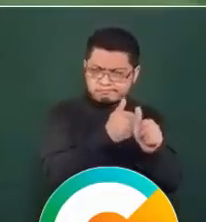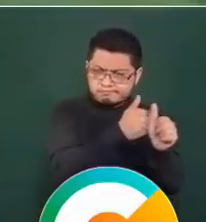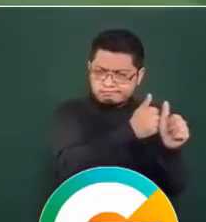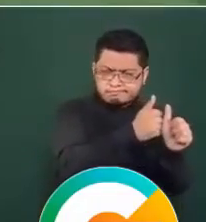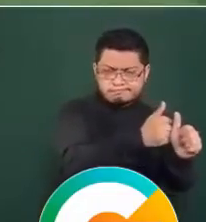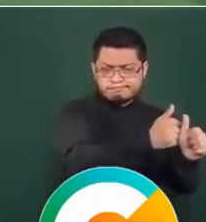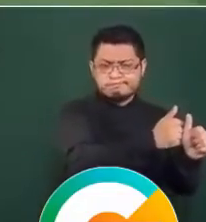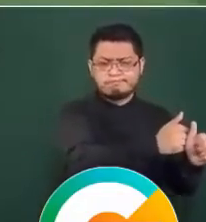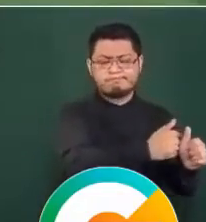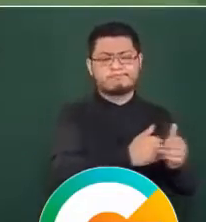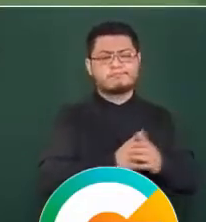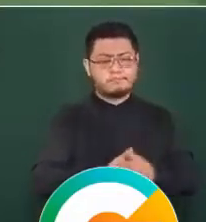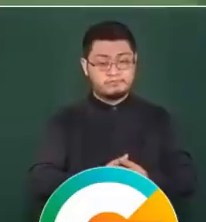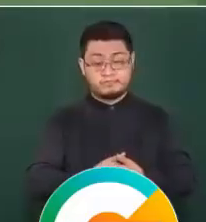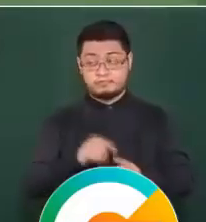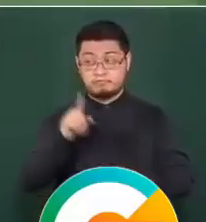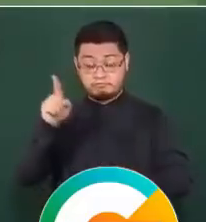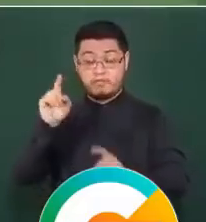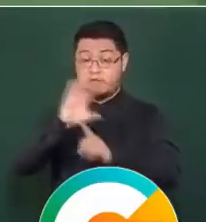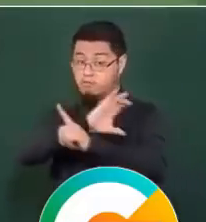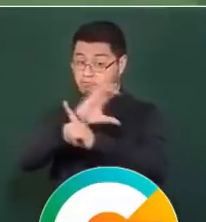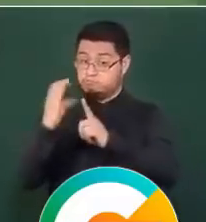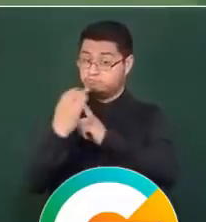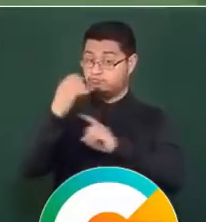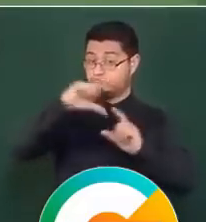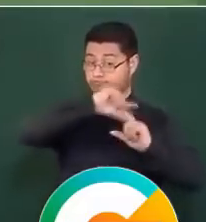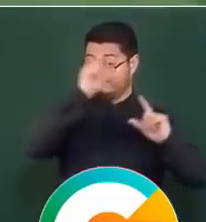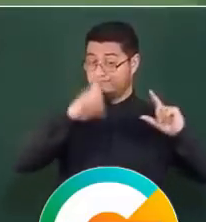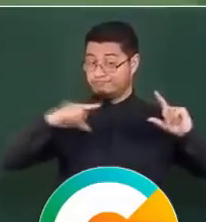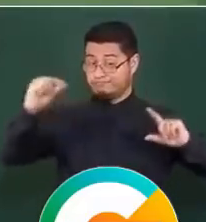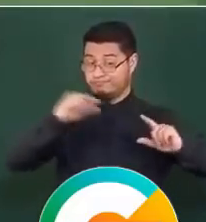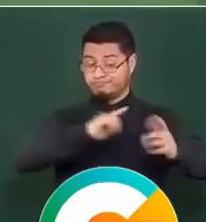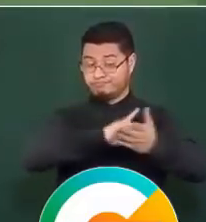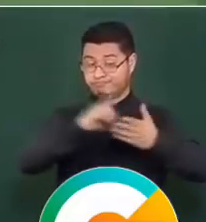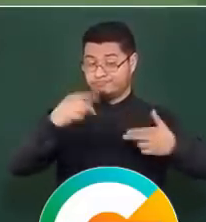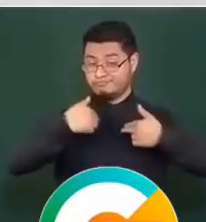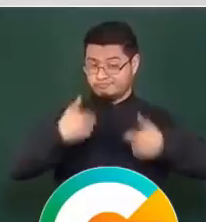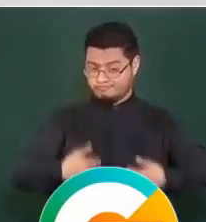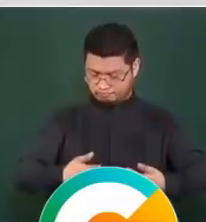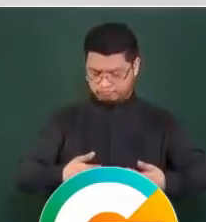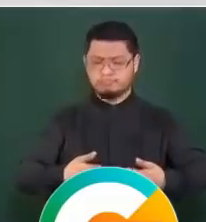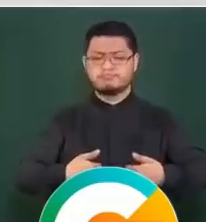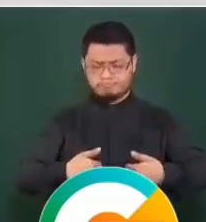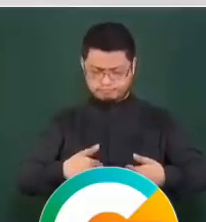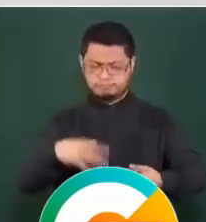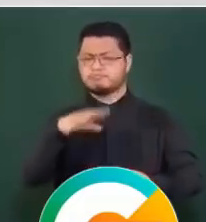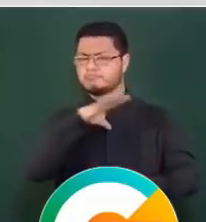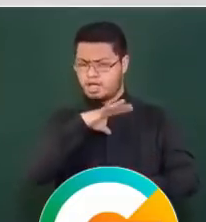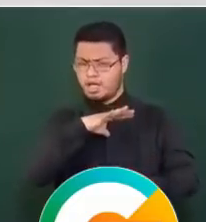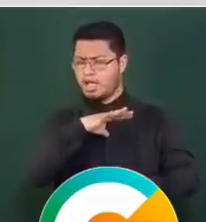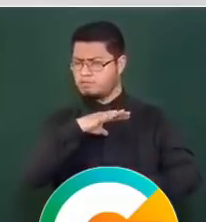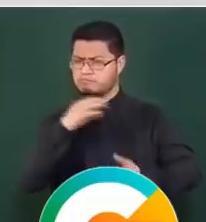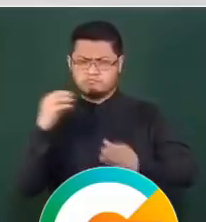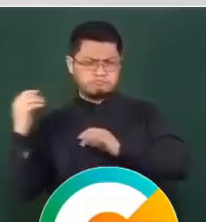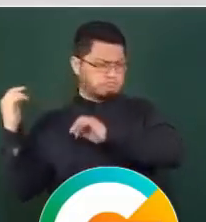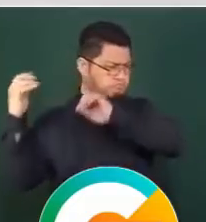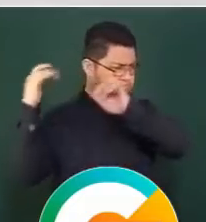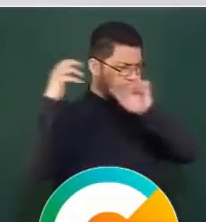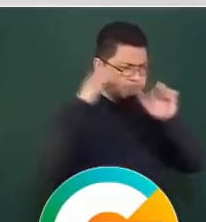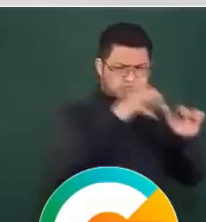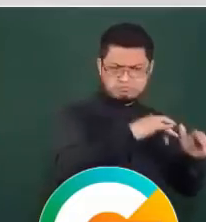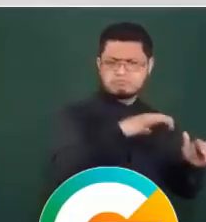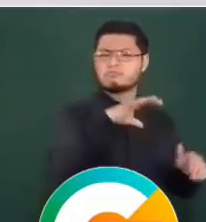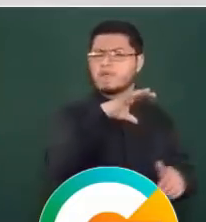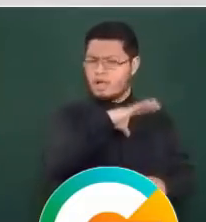de la Comisión Nacional de Derechos Humanos. ha habido visitantes de